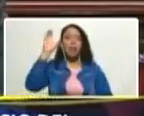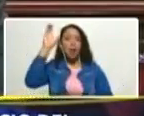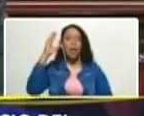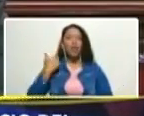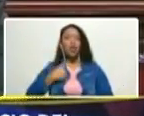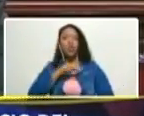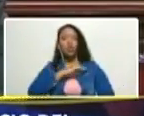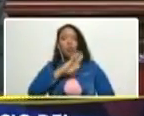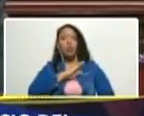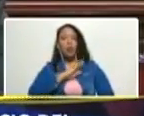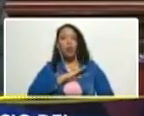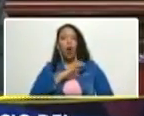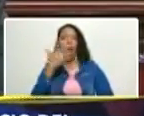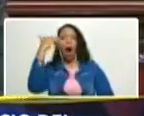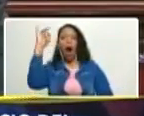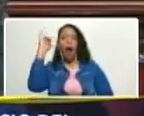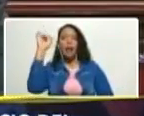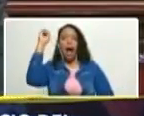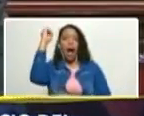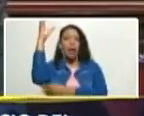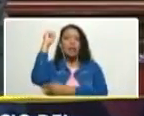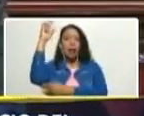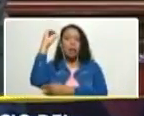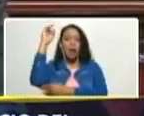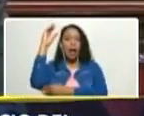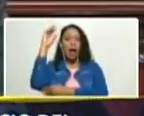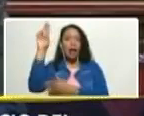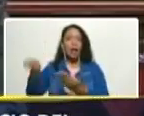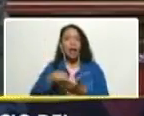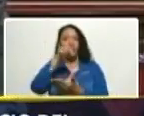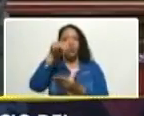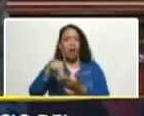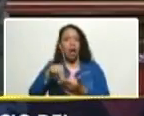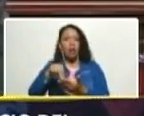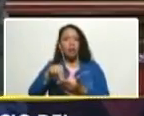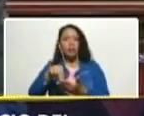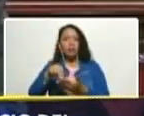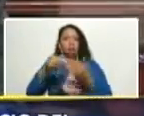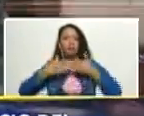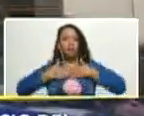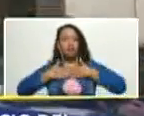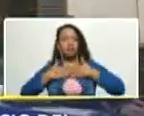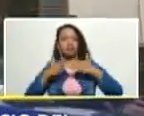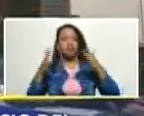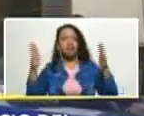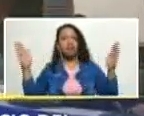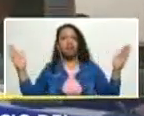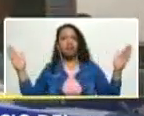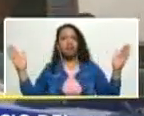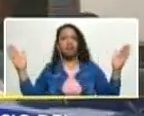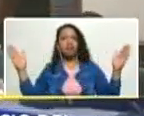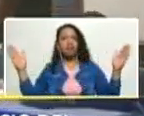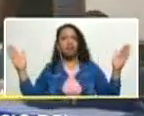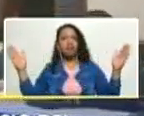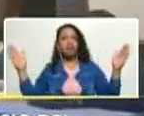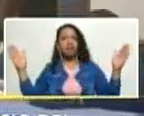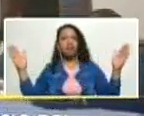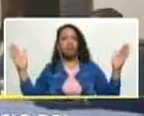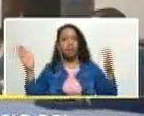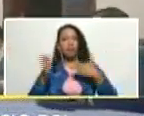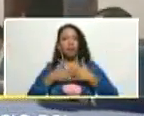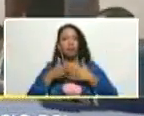nuestro contar con una asamblea nacional abierta abierta de puertas